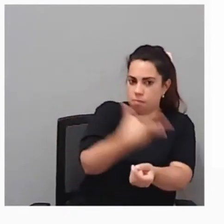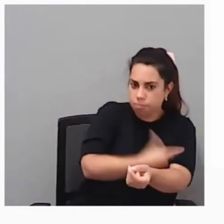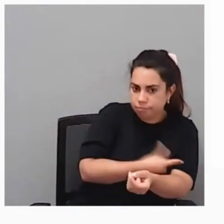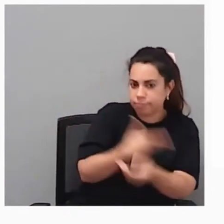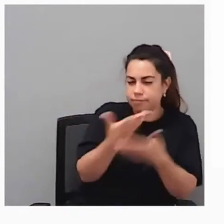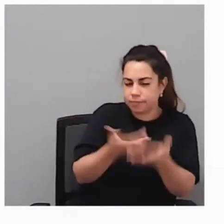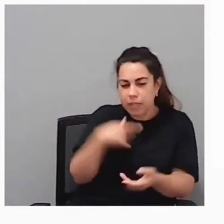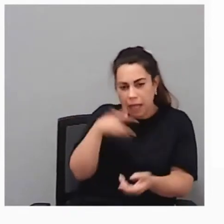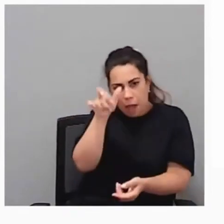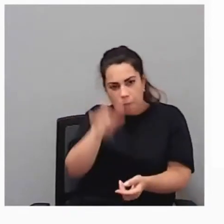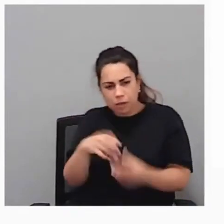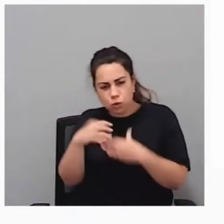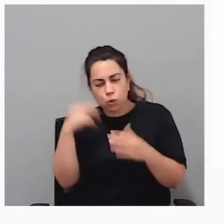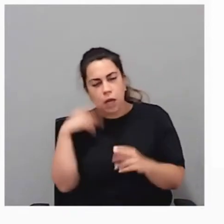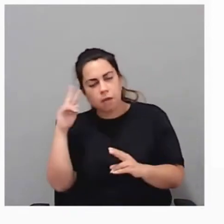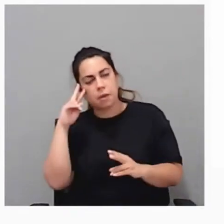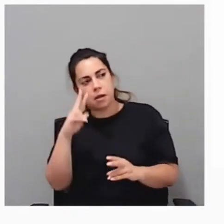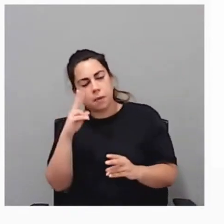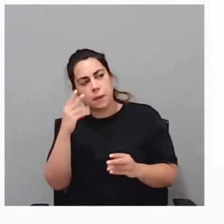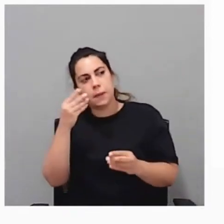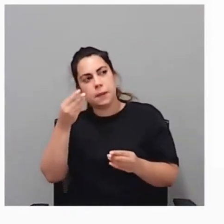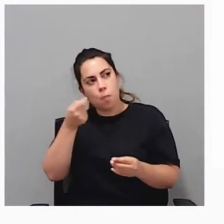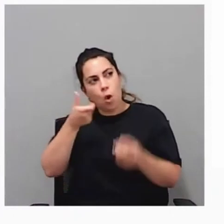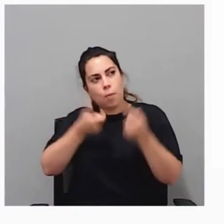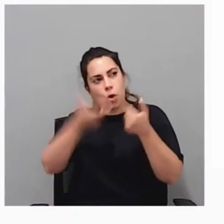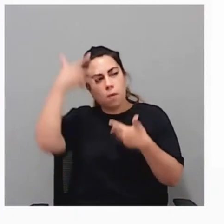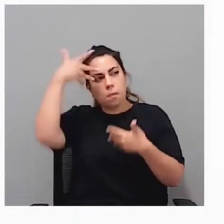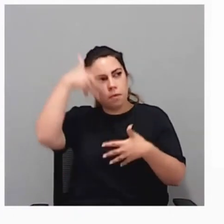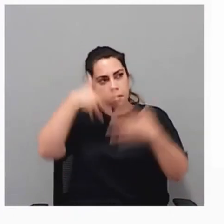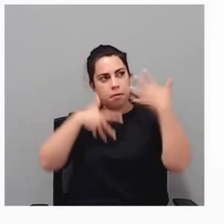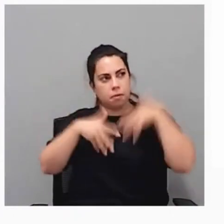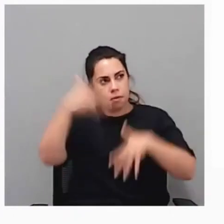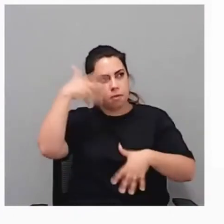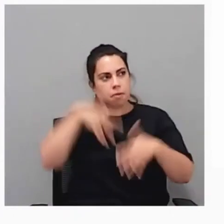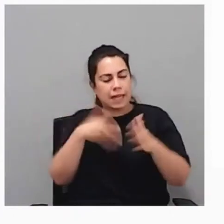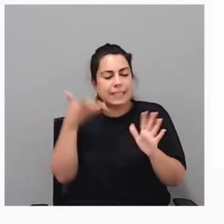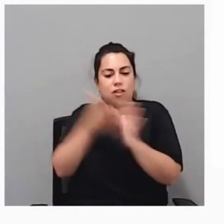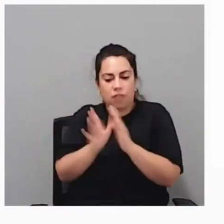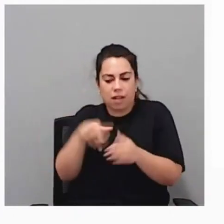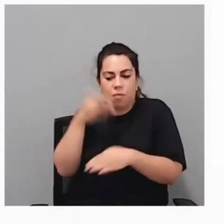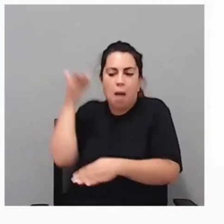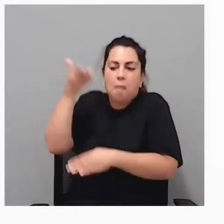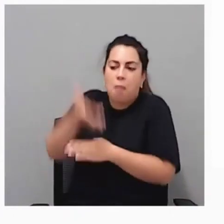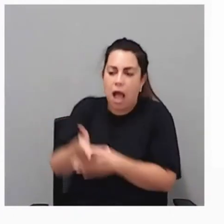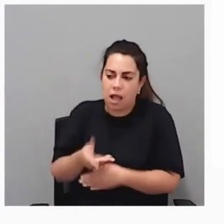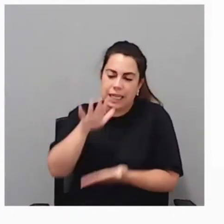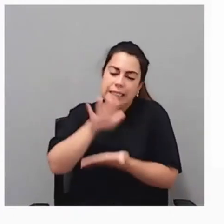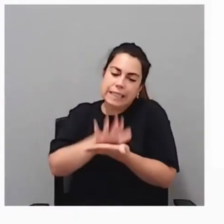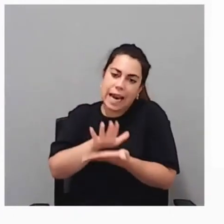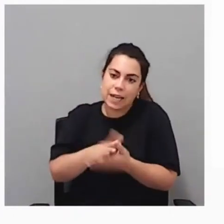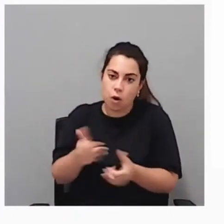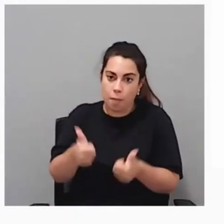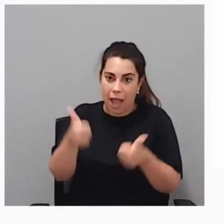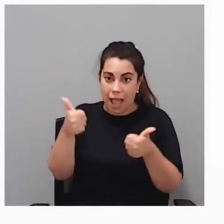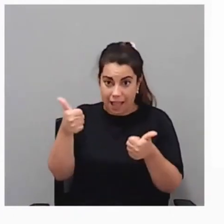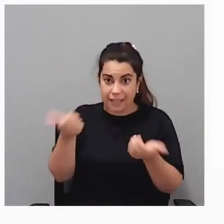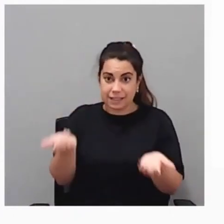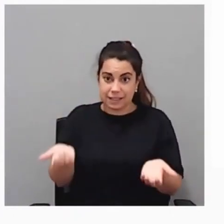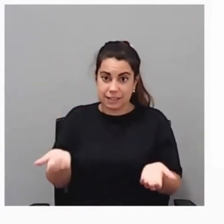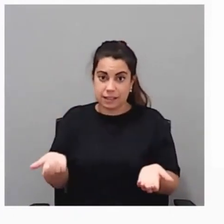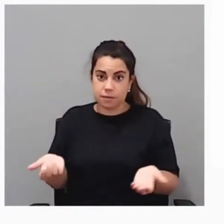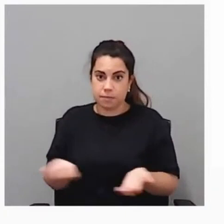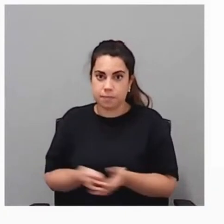va visualizando en su cabeza y afronta la prueba con mayor tranquilidad. O simplemente, hoy una prueba de medir o de pesar,